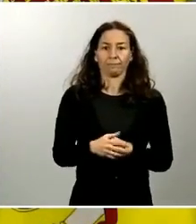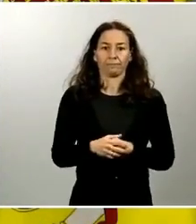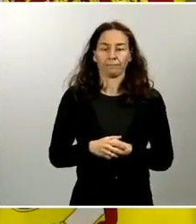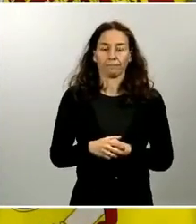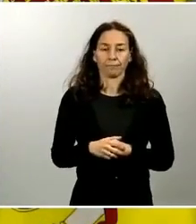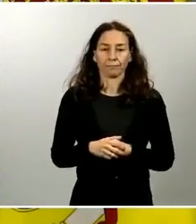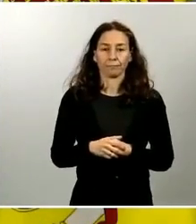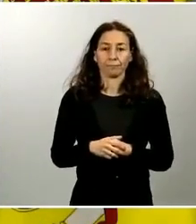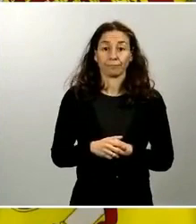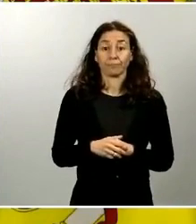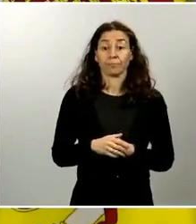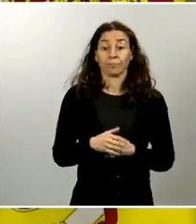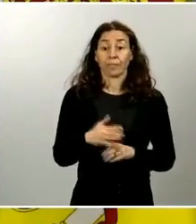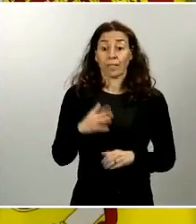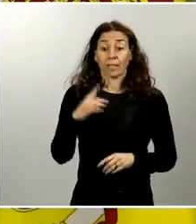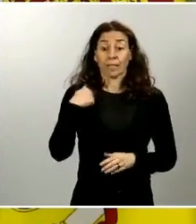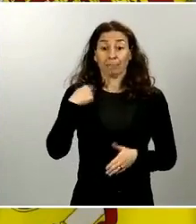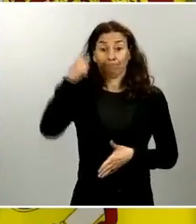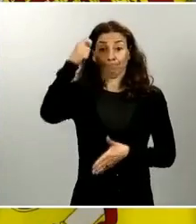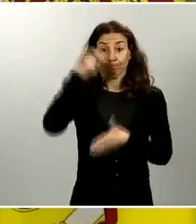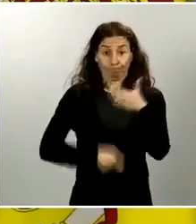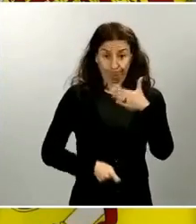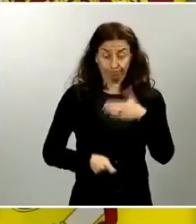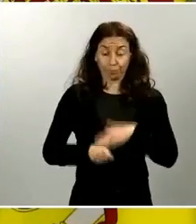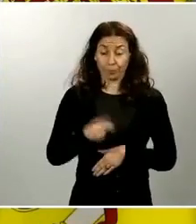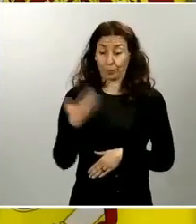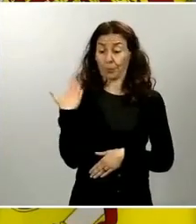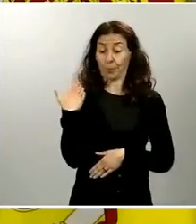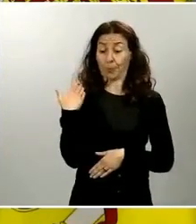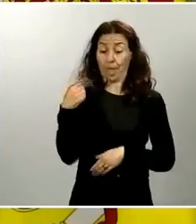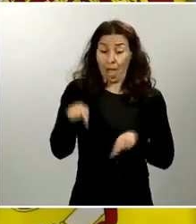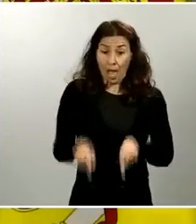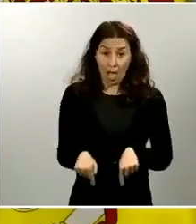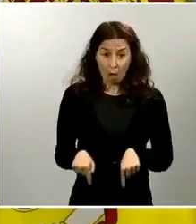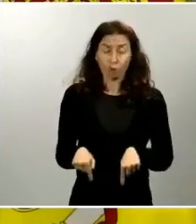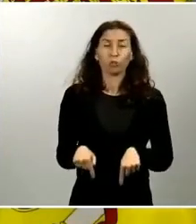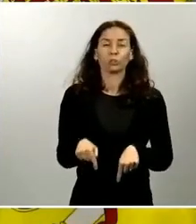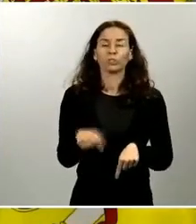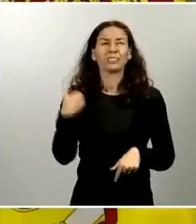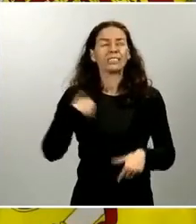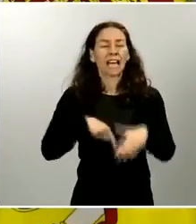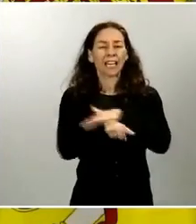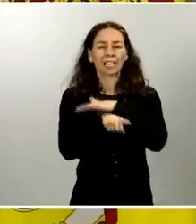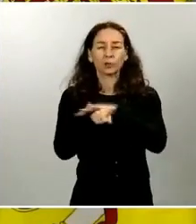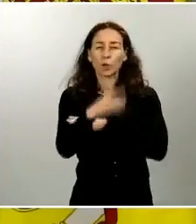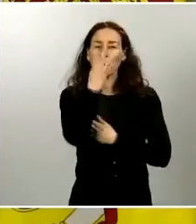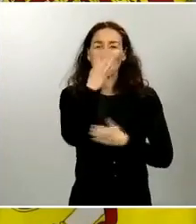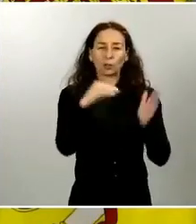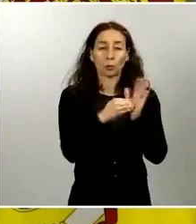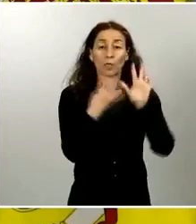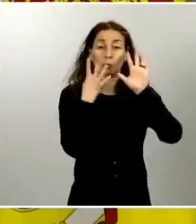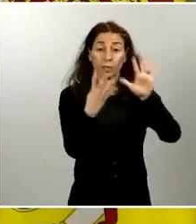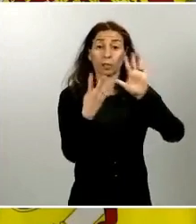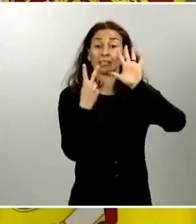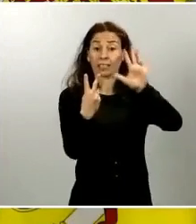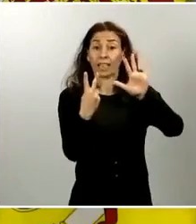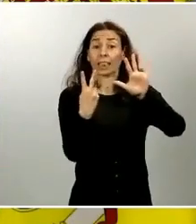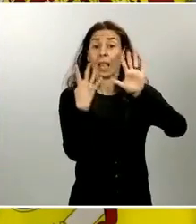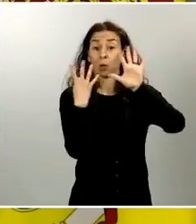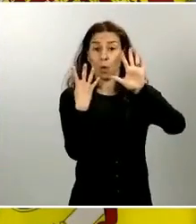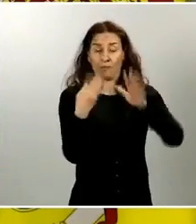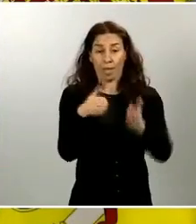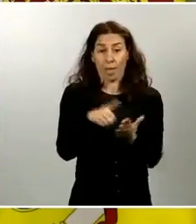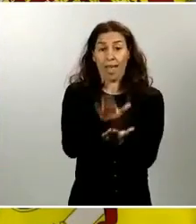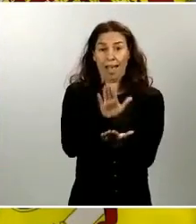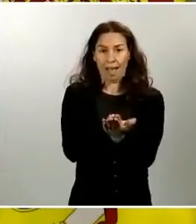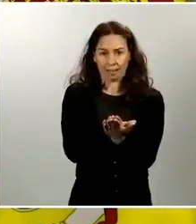Respecto a las sanciones en las últimas 24 horas también se han tramitado 4.979 actas lo que supone ya un